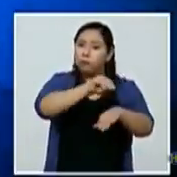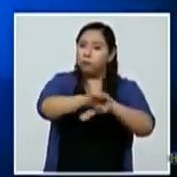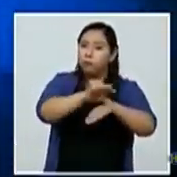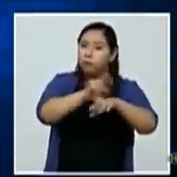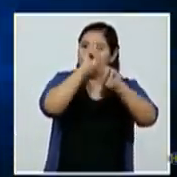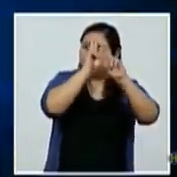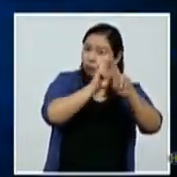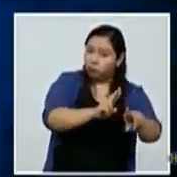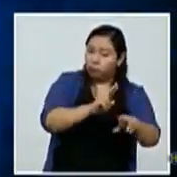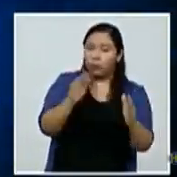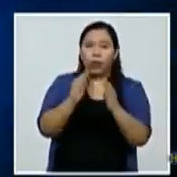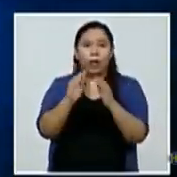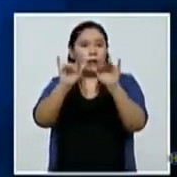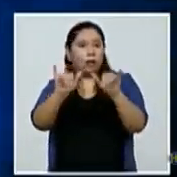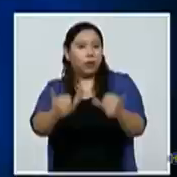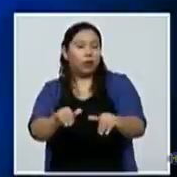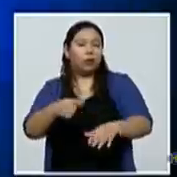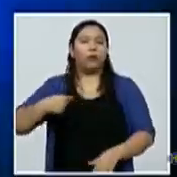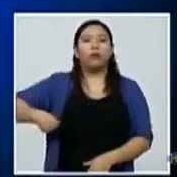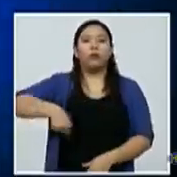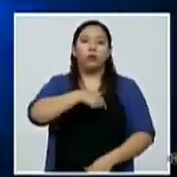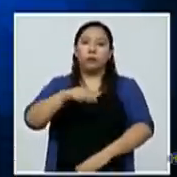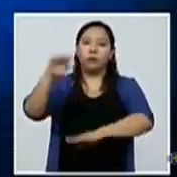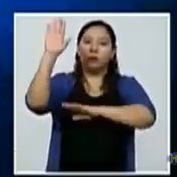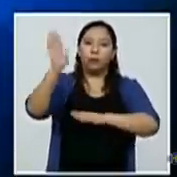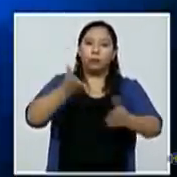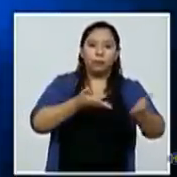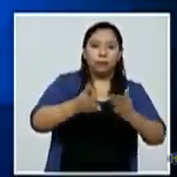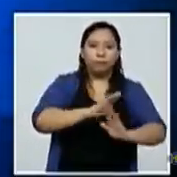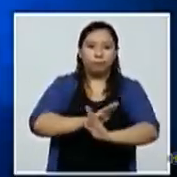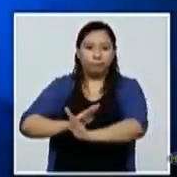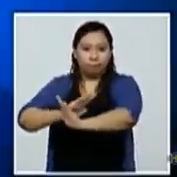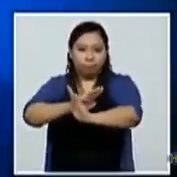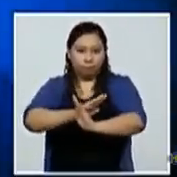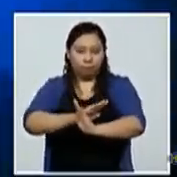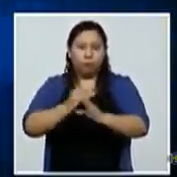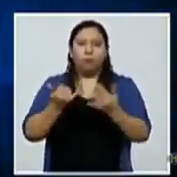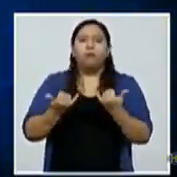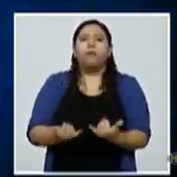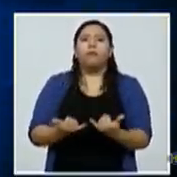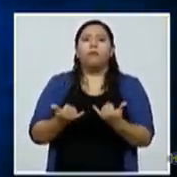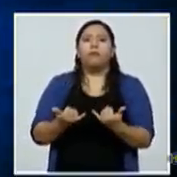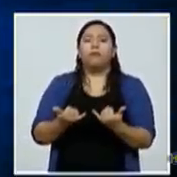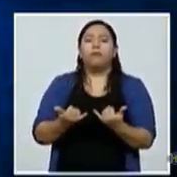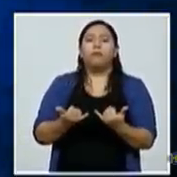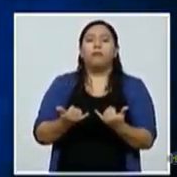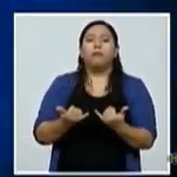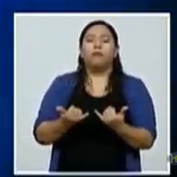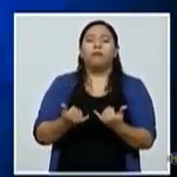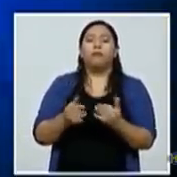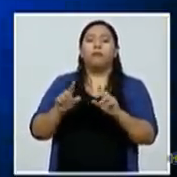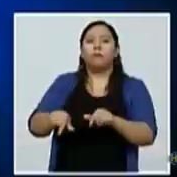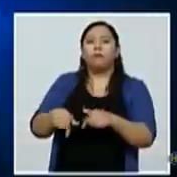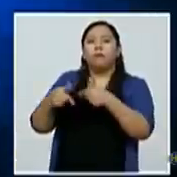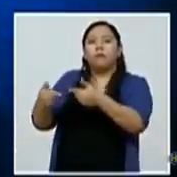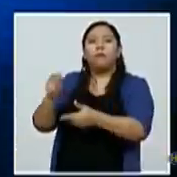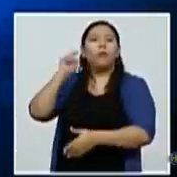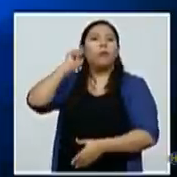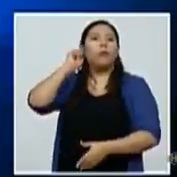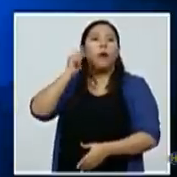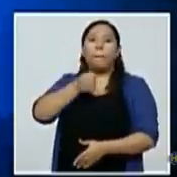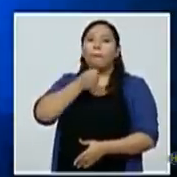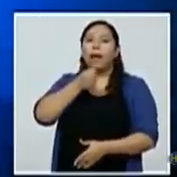permanecer en sus hogares. Nuestro compromiso es servir y proteger. A continuación, la periodista